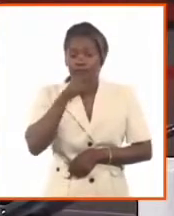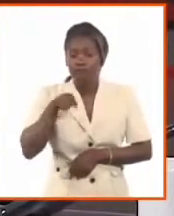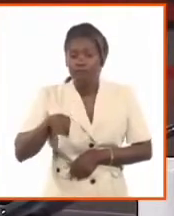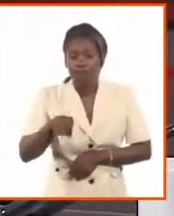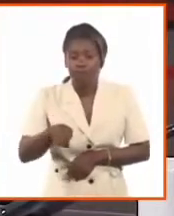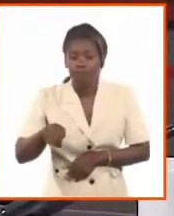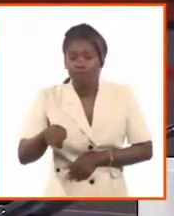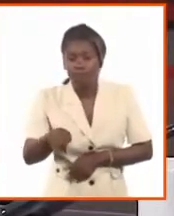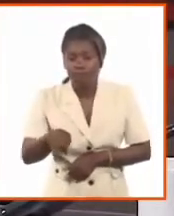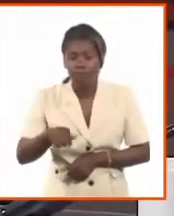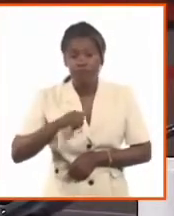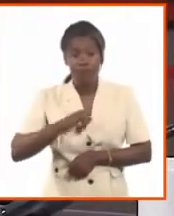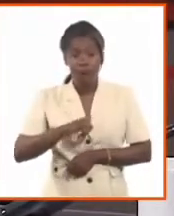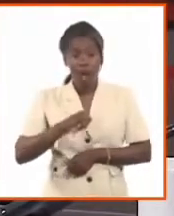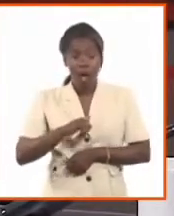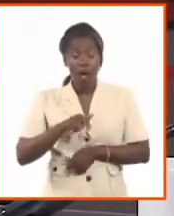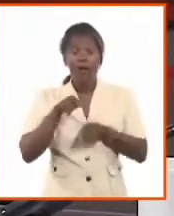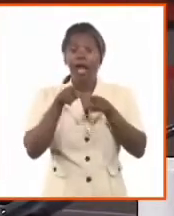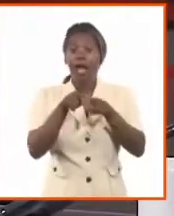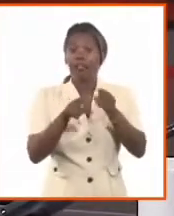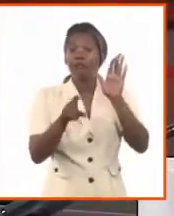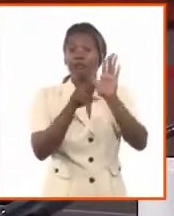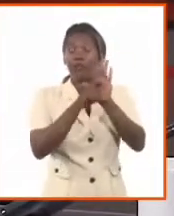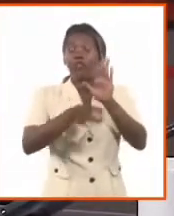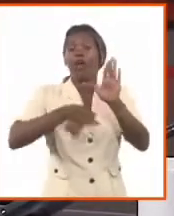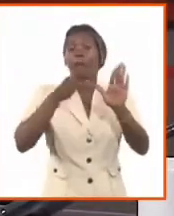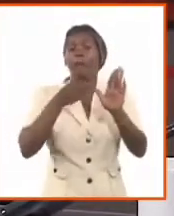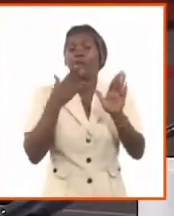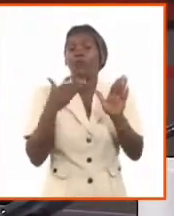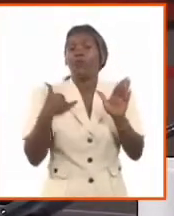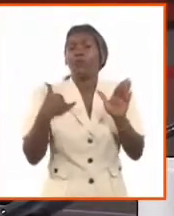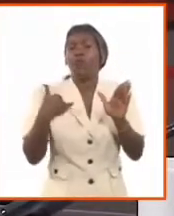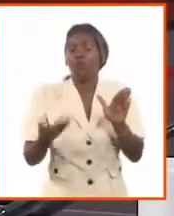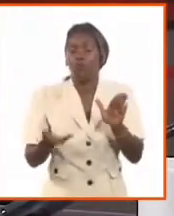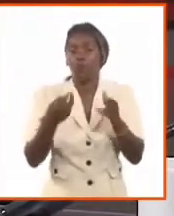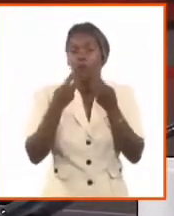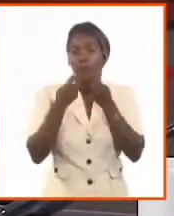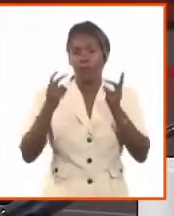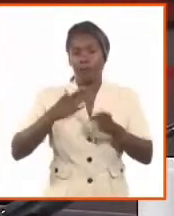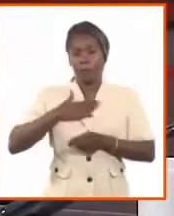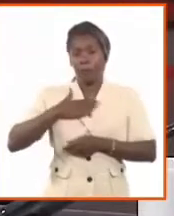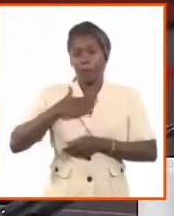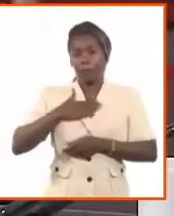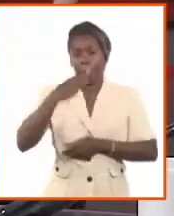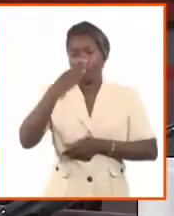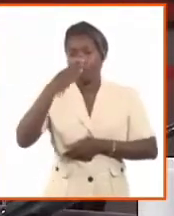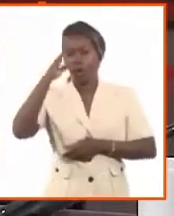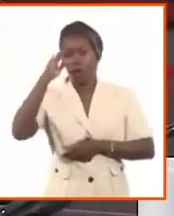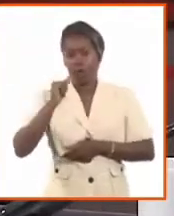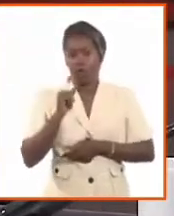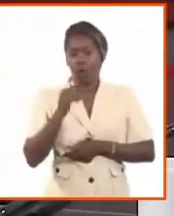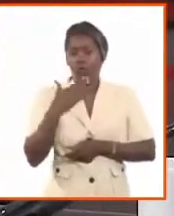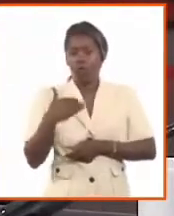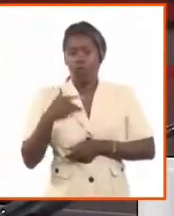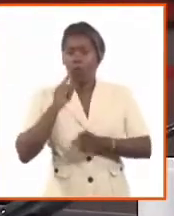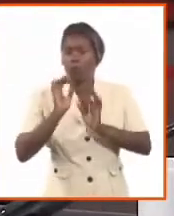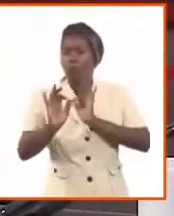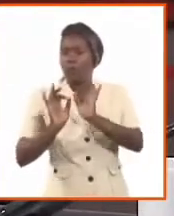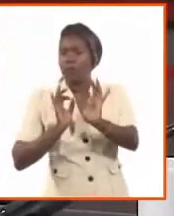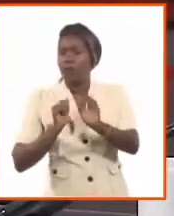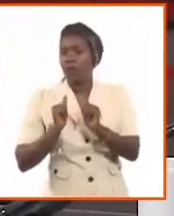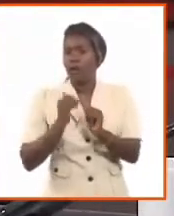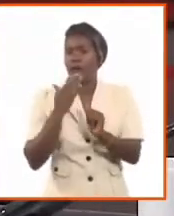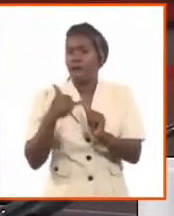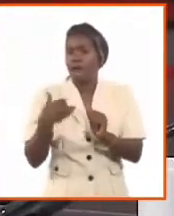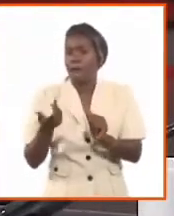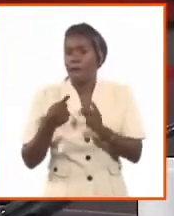hay que pensar también que ese es un código que ha diseñado los esquemas esenciales de protección personal y patrimonial